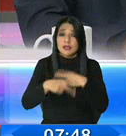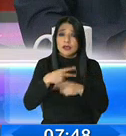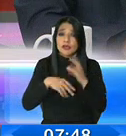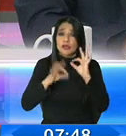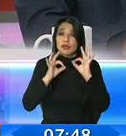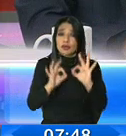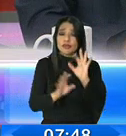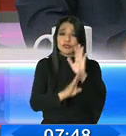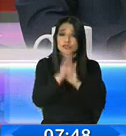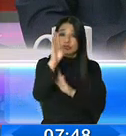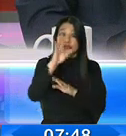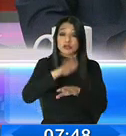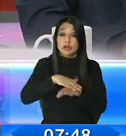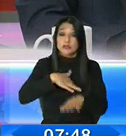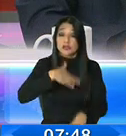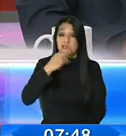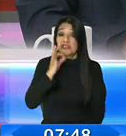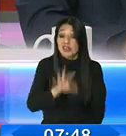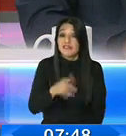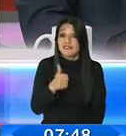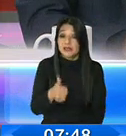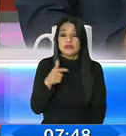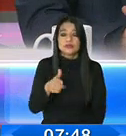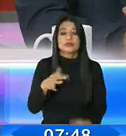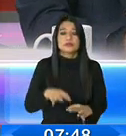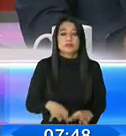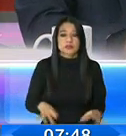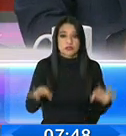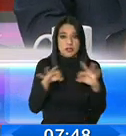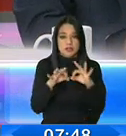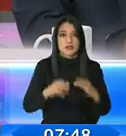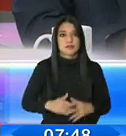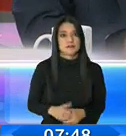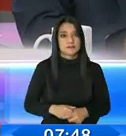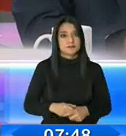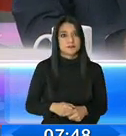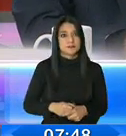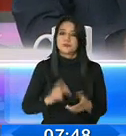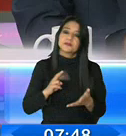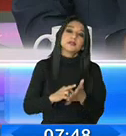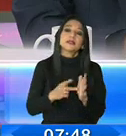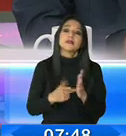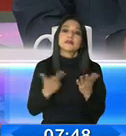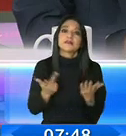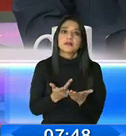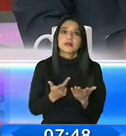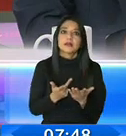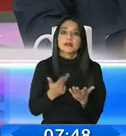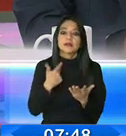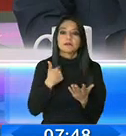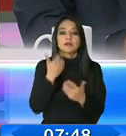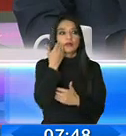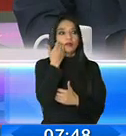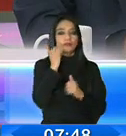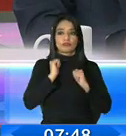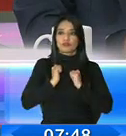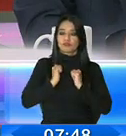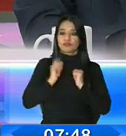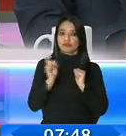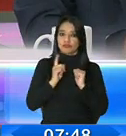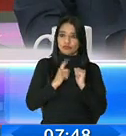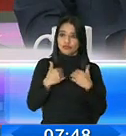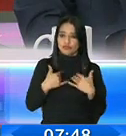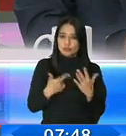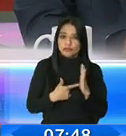se han desarrollado en medio de la pandemia. Y eso es importante porque nos obliga a salir de nuestra zona de confort, a